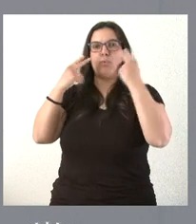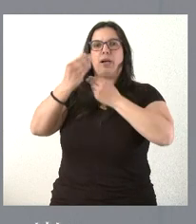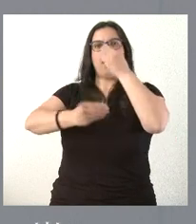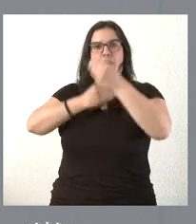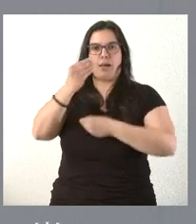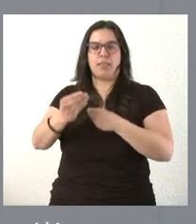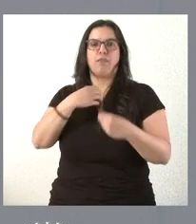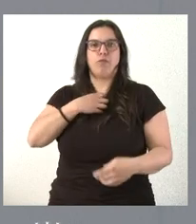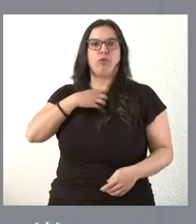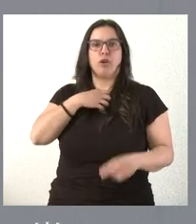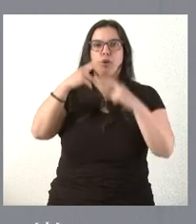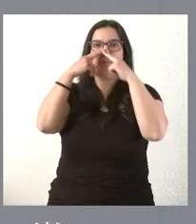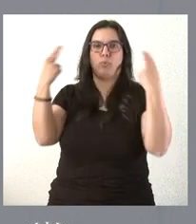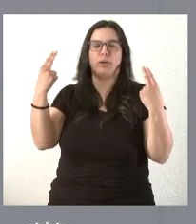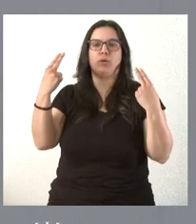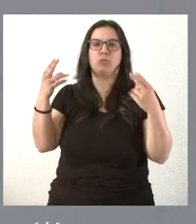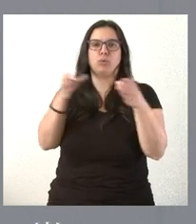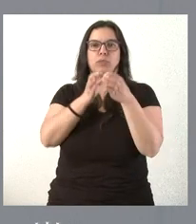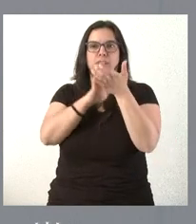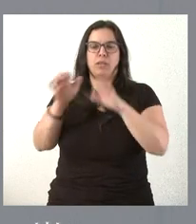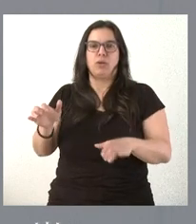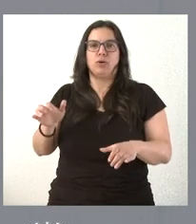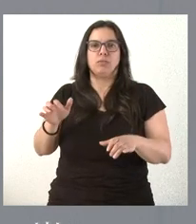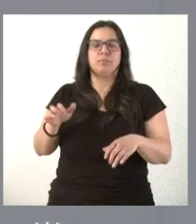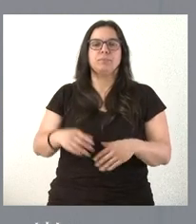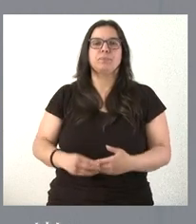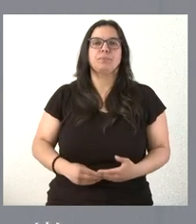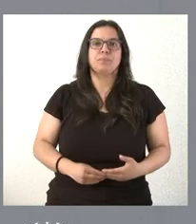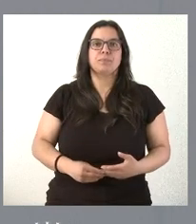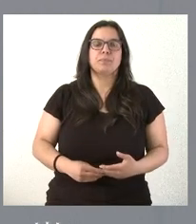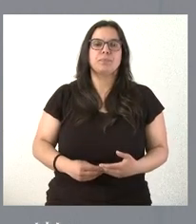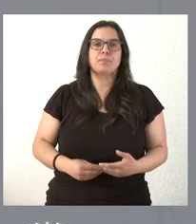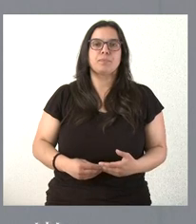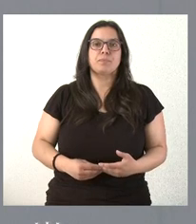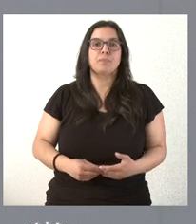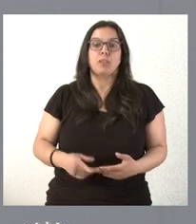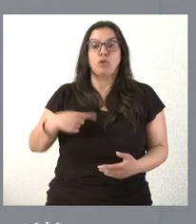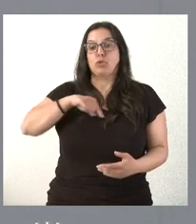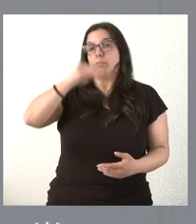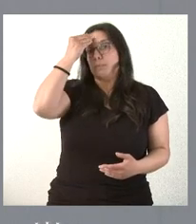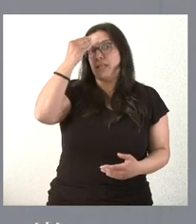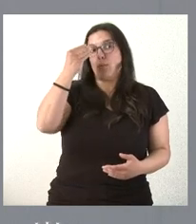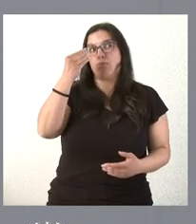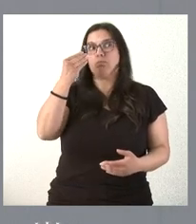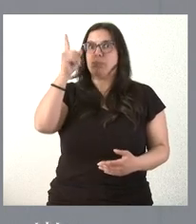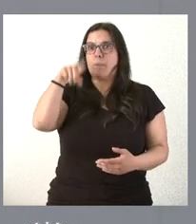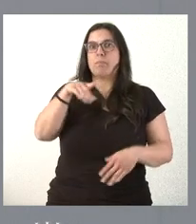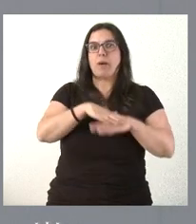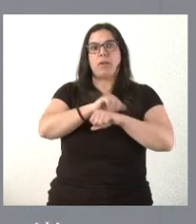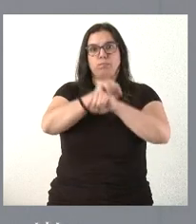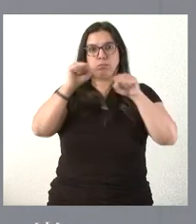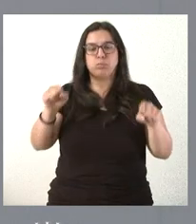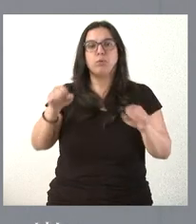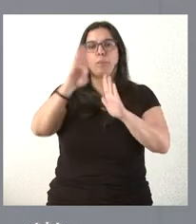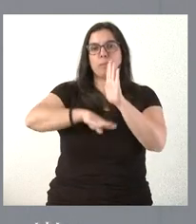empleados públicos de la Junta de Castilla y León y con perspectiva pública. Creemos que es una forma también para reforzar estos